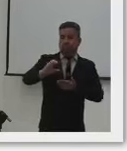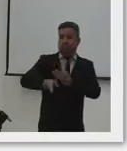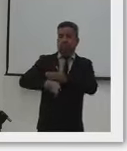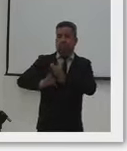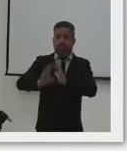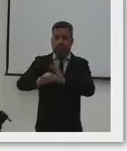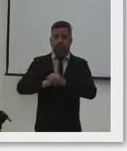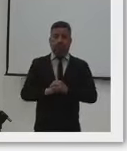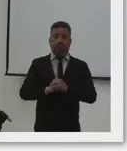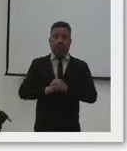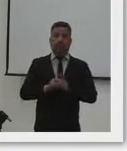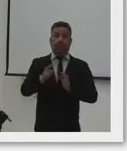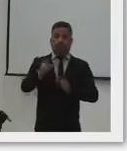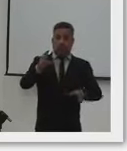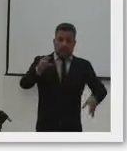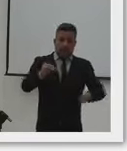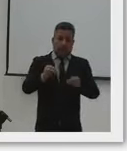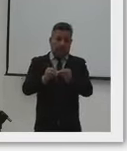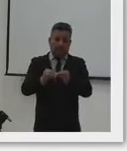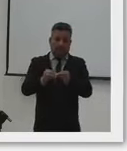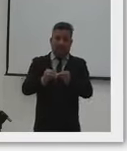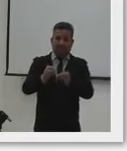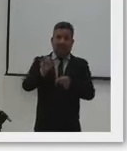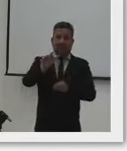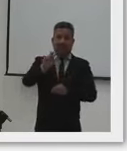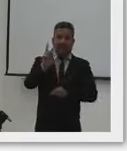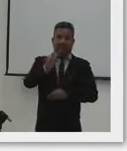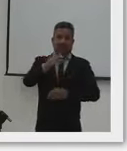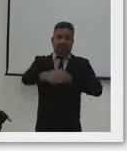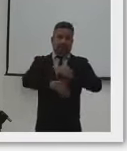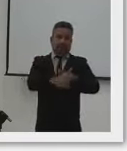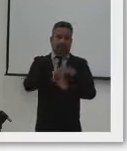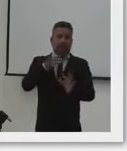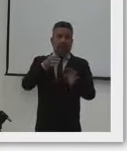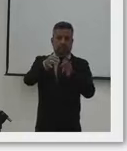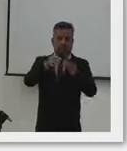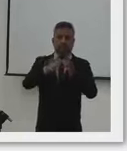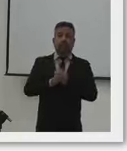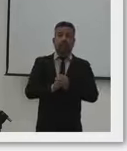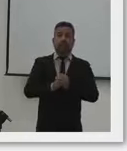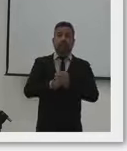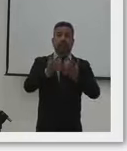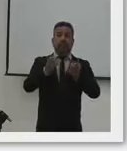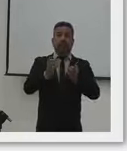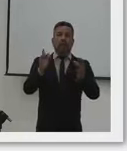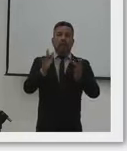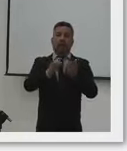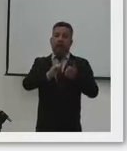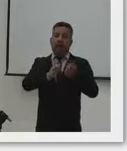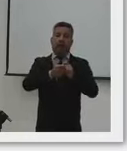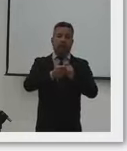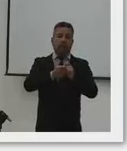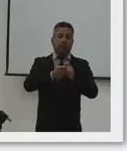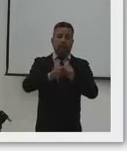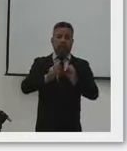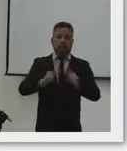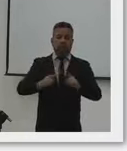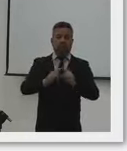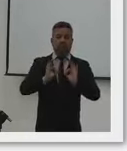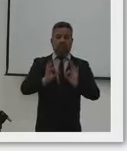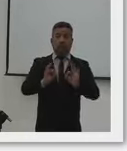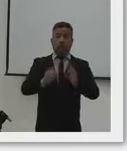incentivos. Esto, a lo que va a explicar ahora la viceministra, queremos que sea un cambio